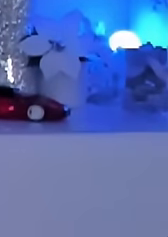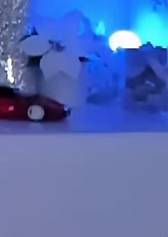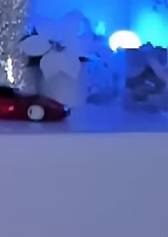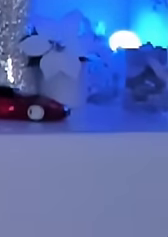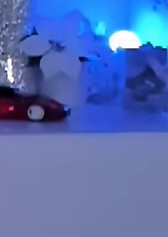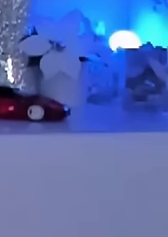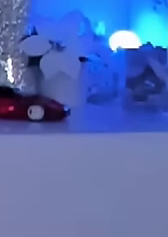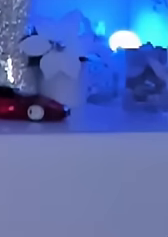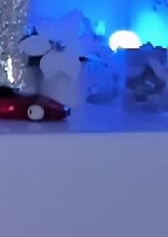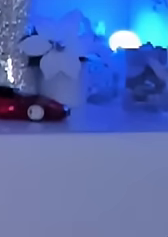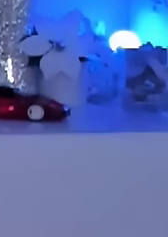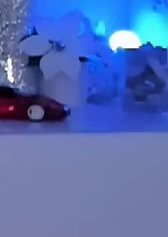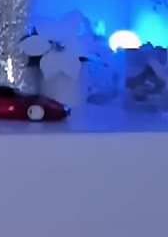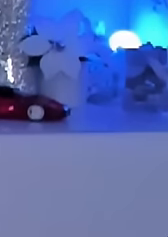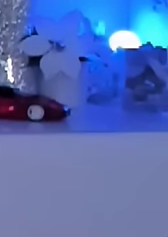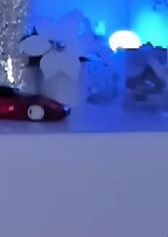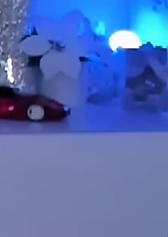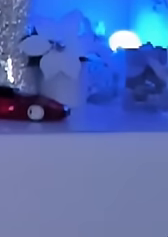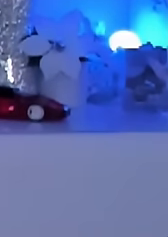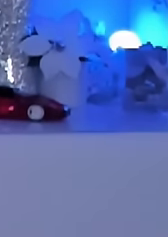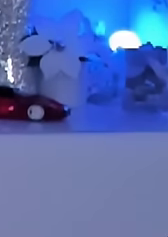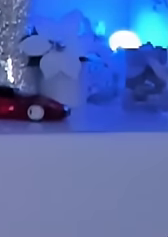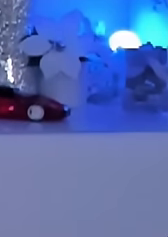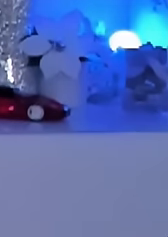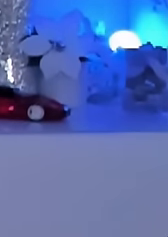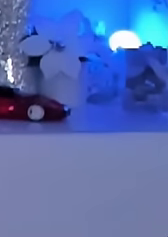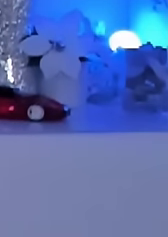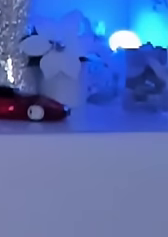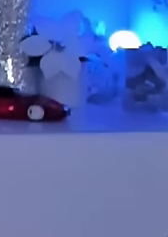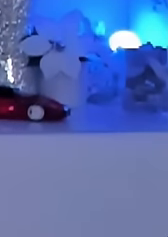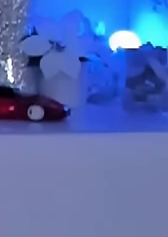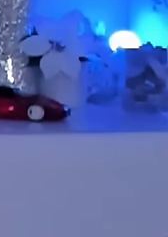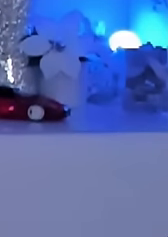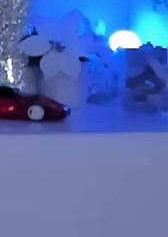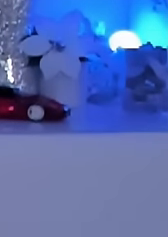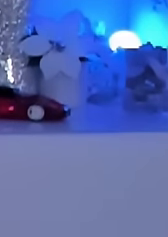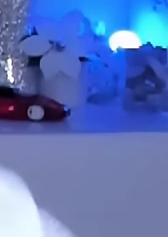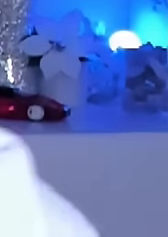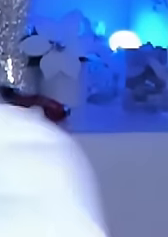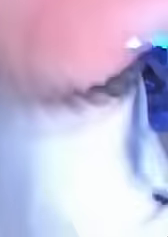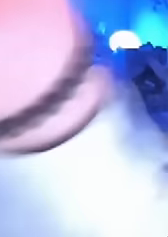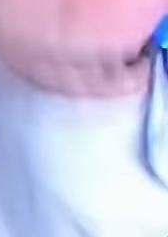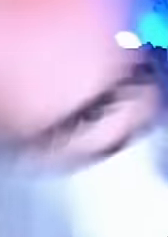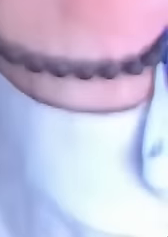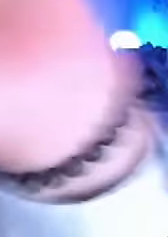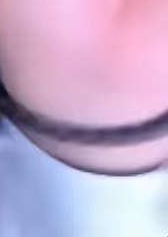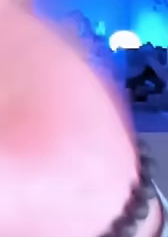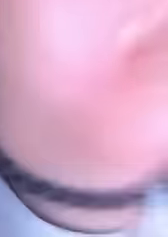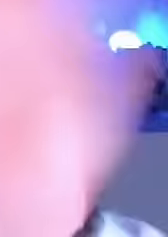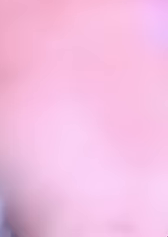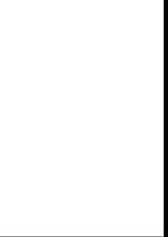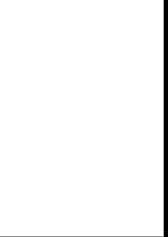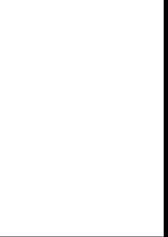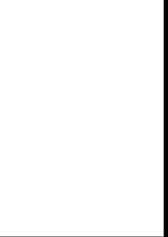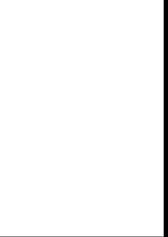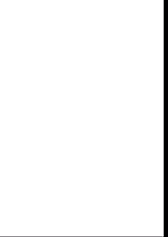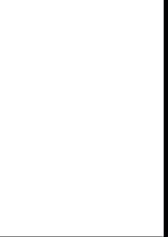víctima de estas oscuras, esas maliciosas intenciones. Con esto es todo. Un beso. Nos vemos en el próximo vídeo.